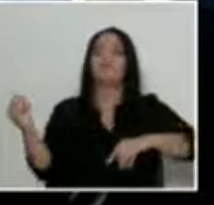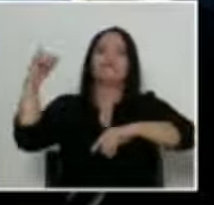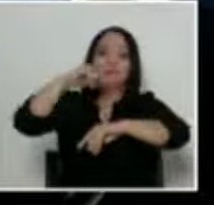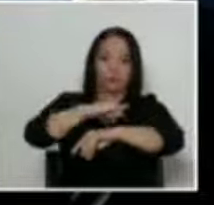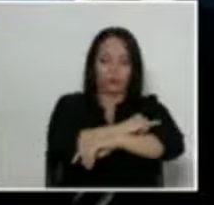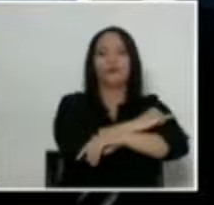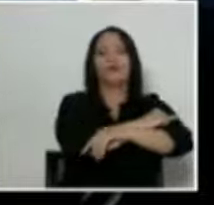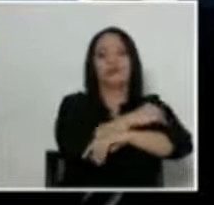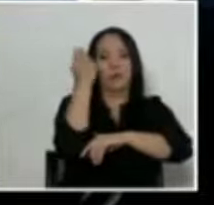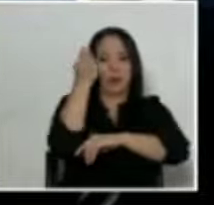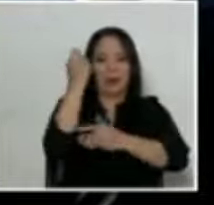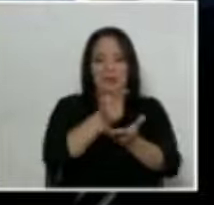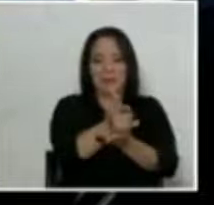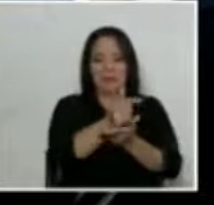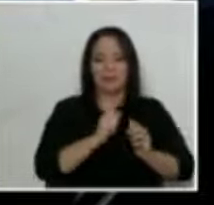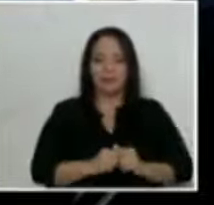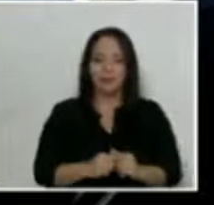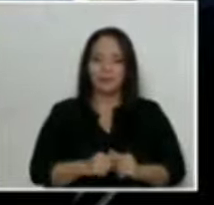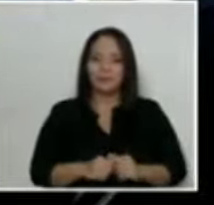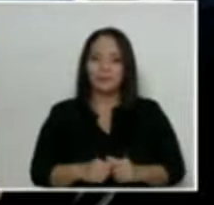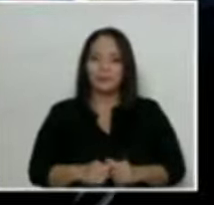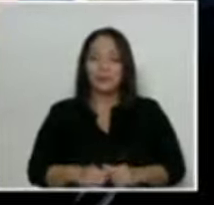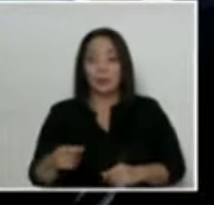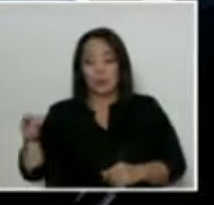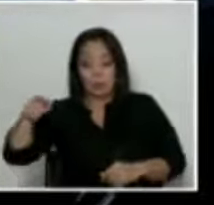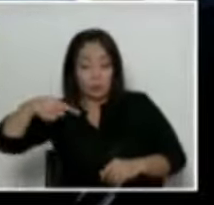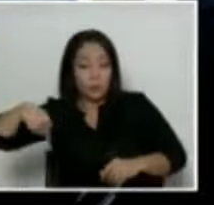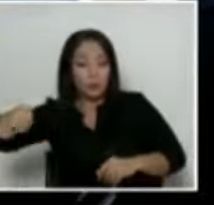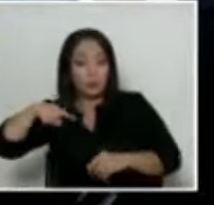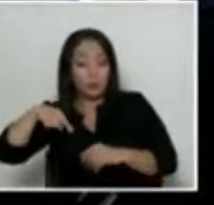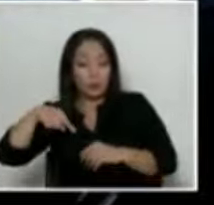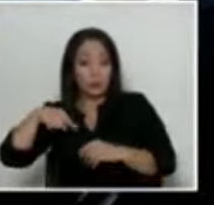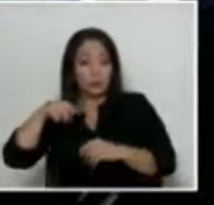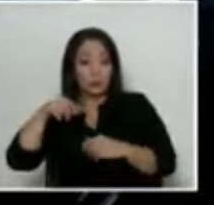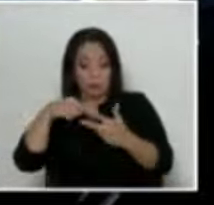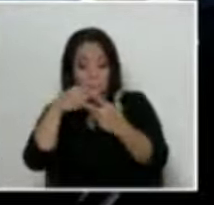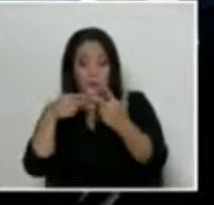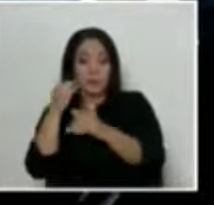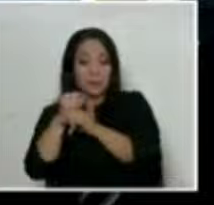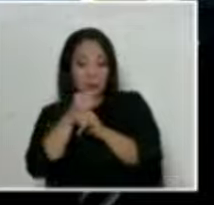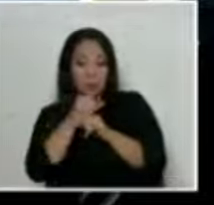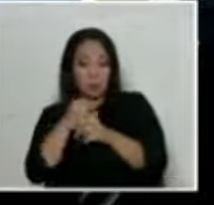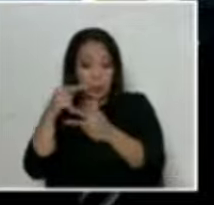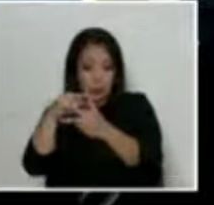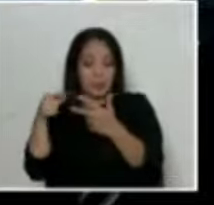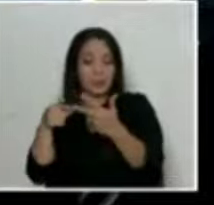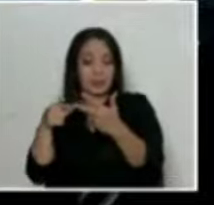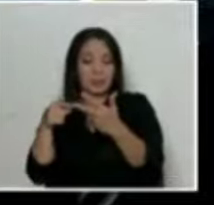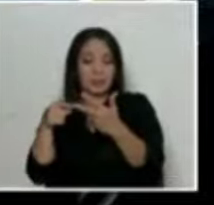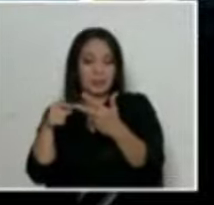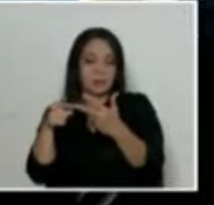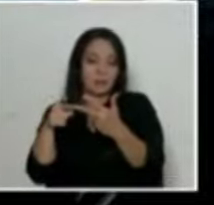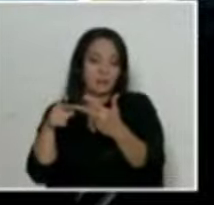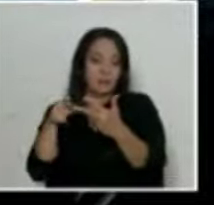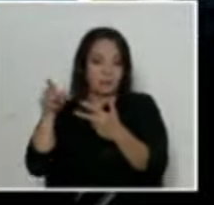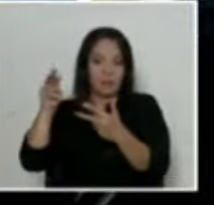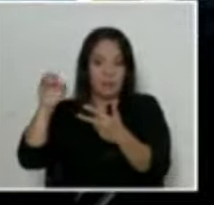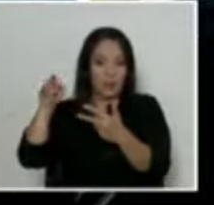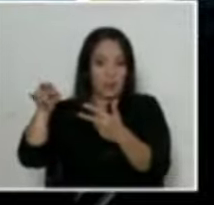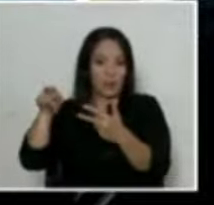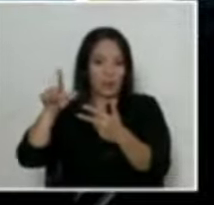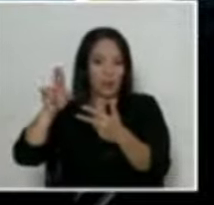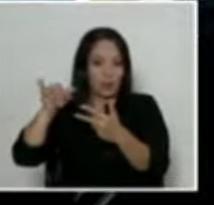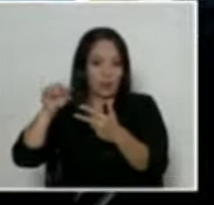de vista la articulación que hemos hecho las tres instituciones que el ministro Amador acaba de señalar